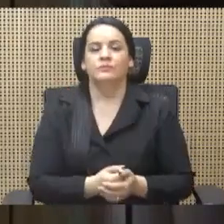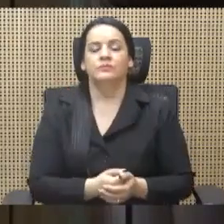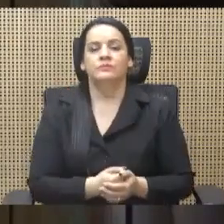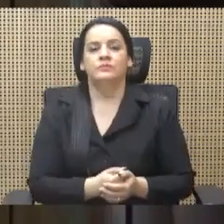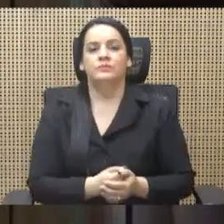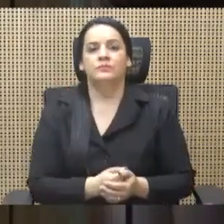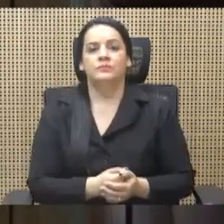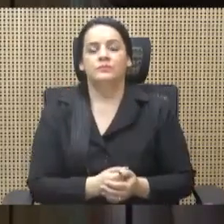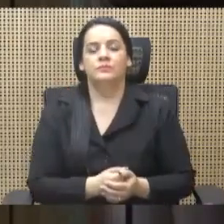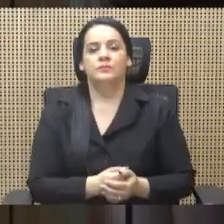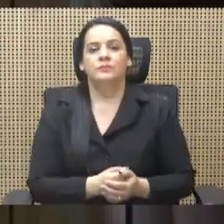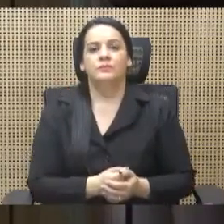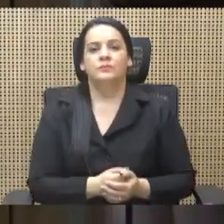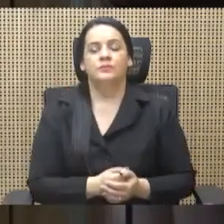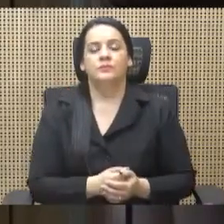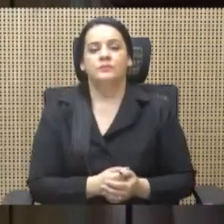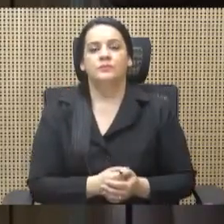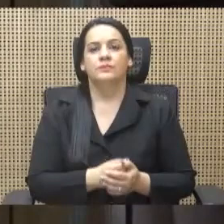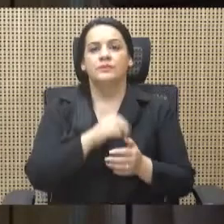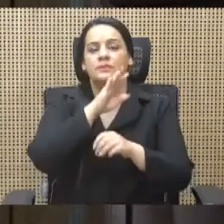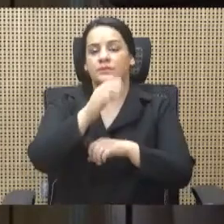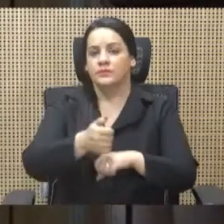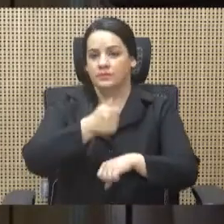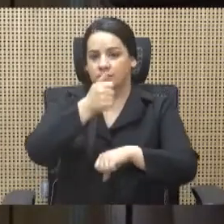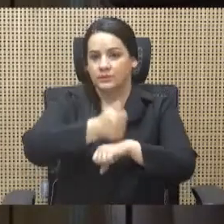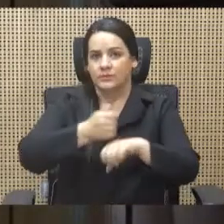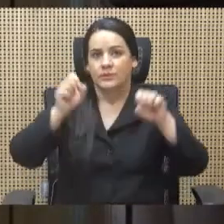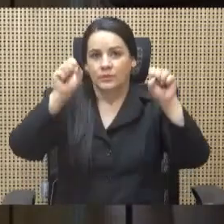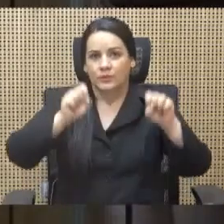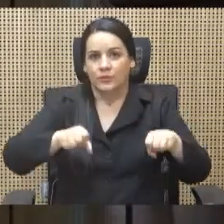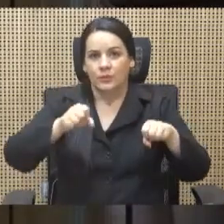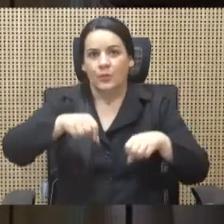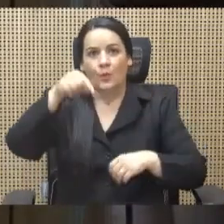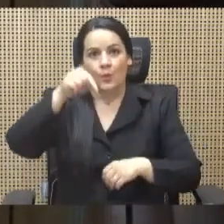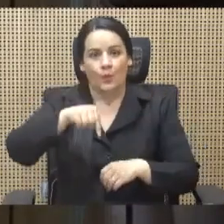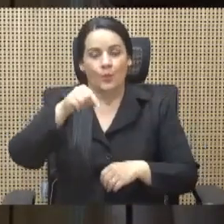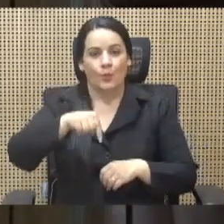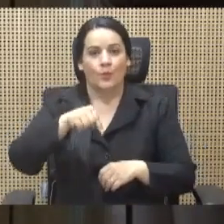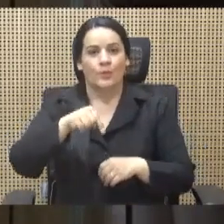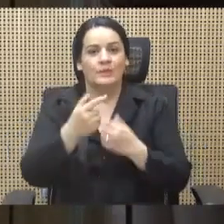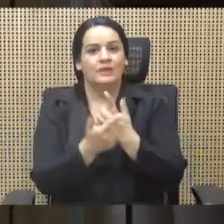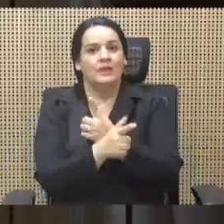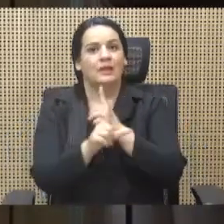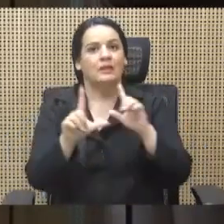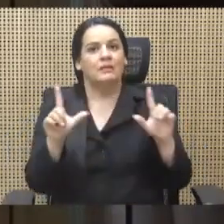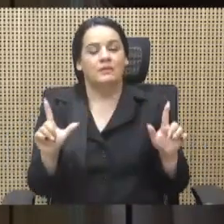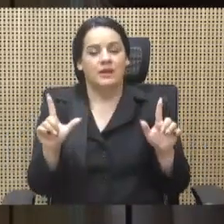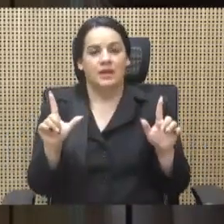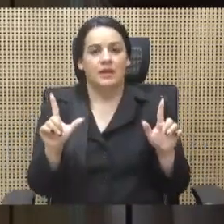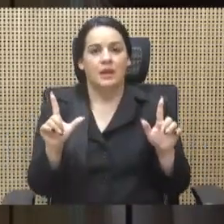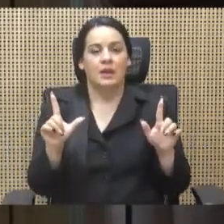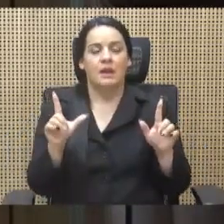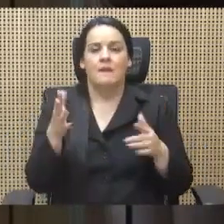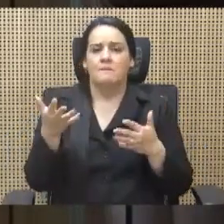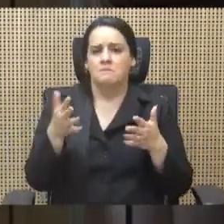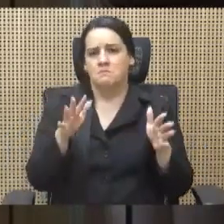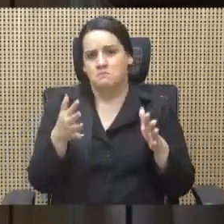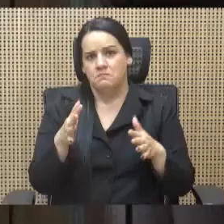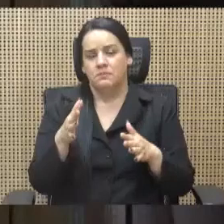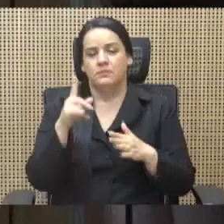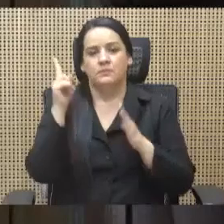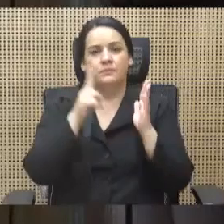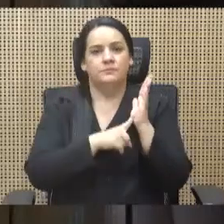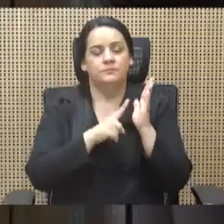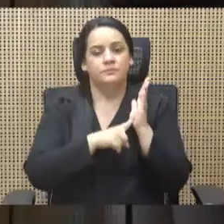estableciendo la posibilidad hoy de liberar alrededor de mil privados de libertad